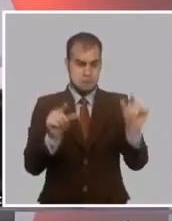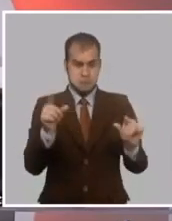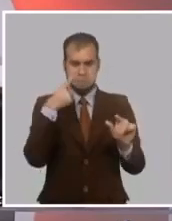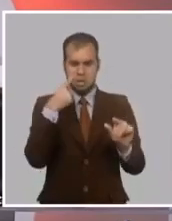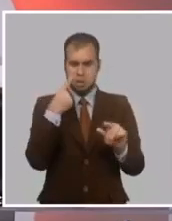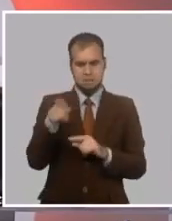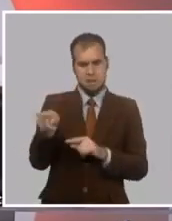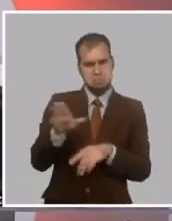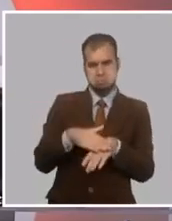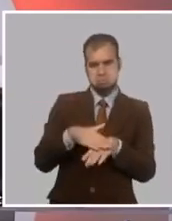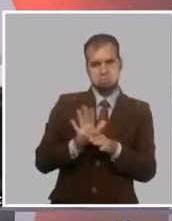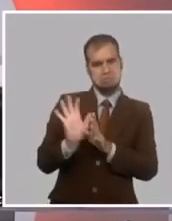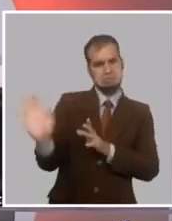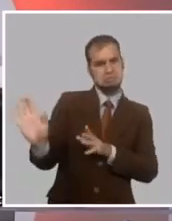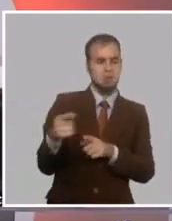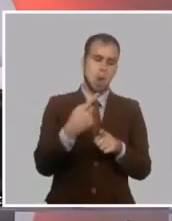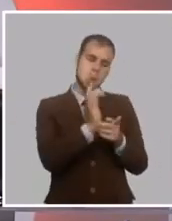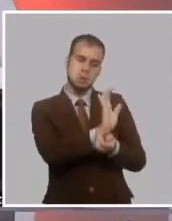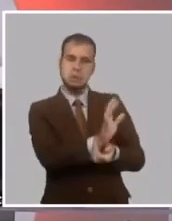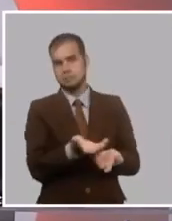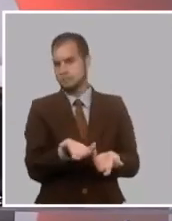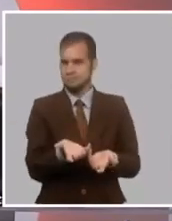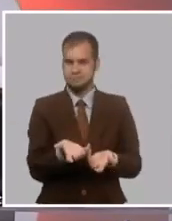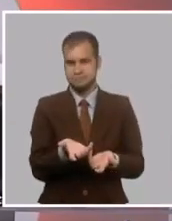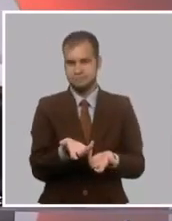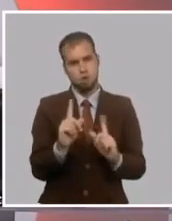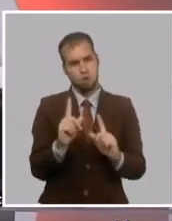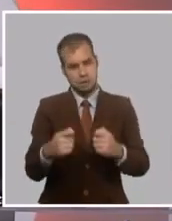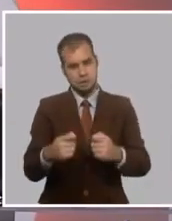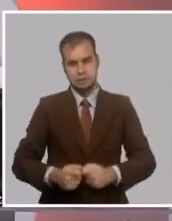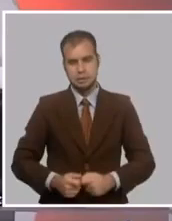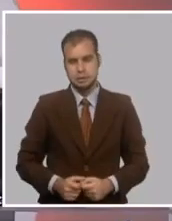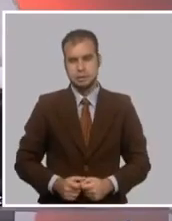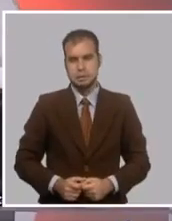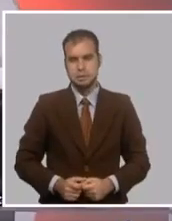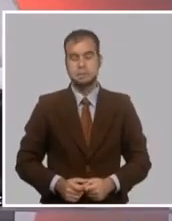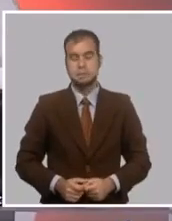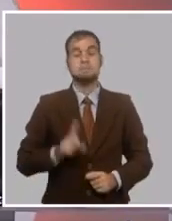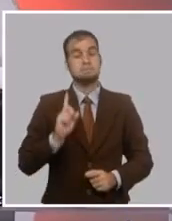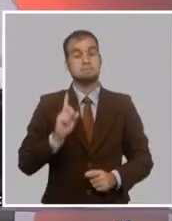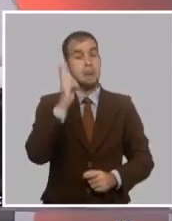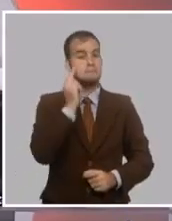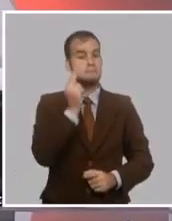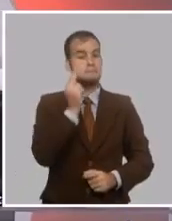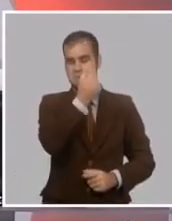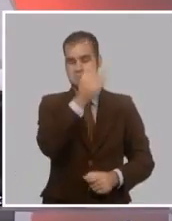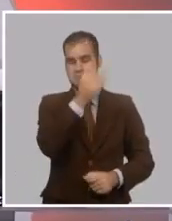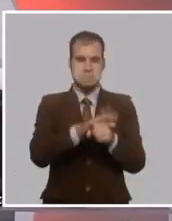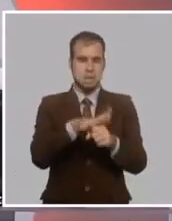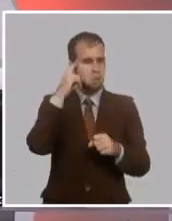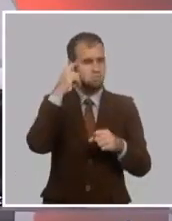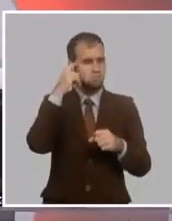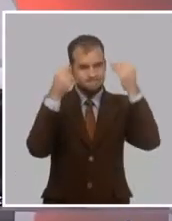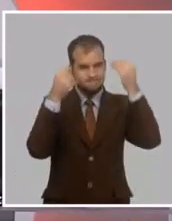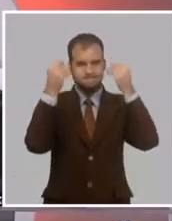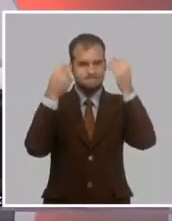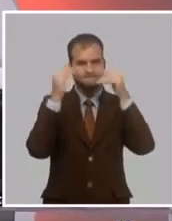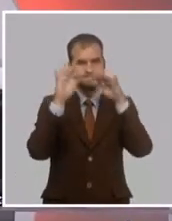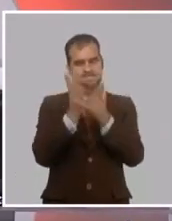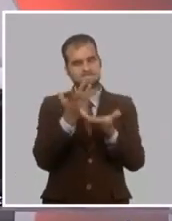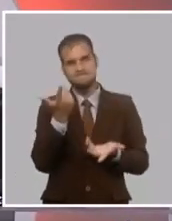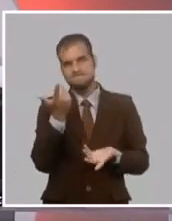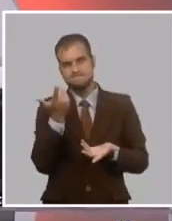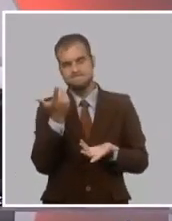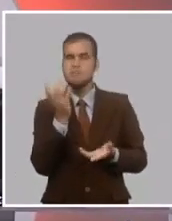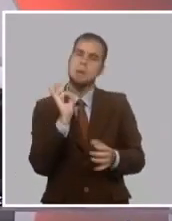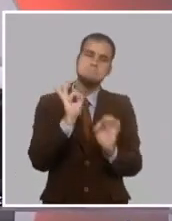entre algunos de aquellos patriotas. Yo creo que Martí comprendió inmediatamente, lo debe haber comprendido, supongo yo, desde